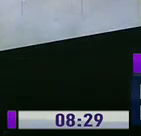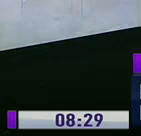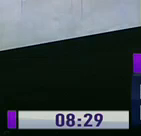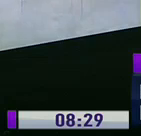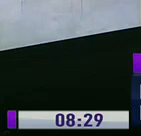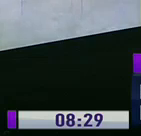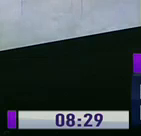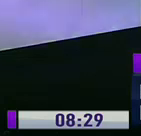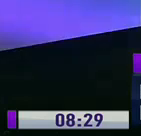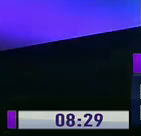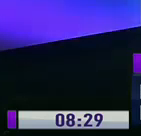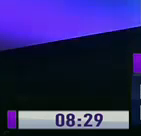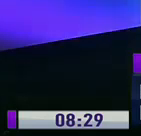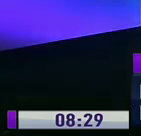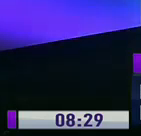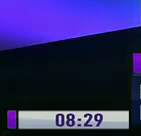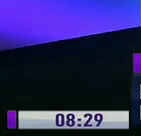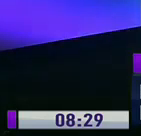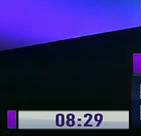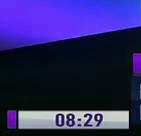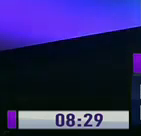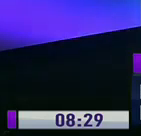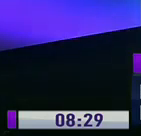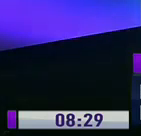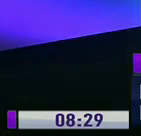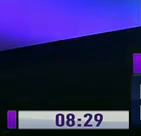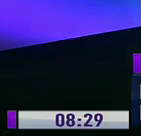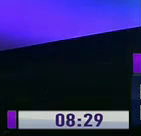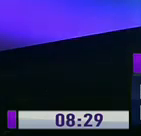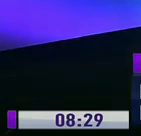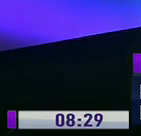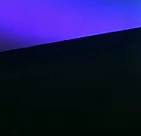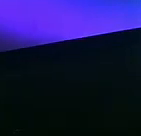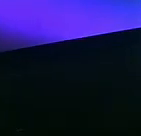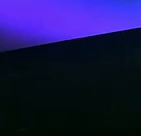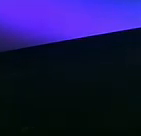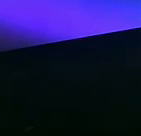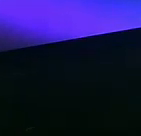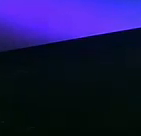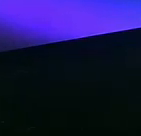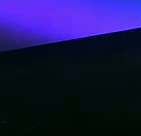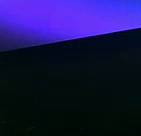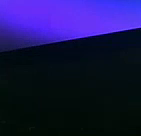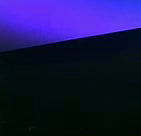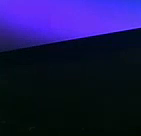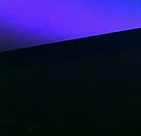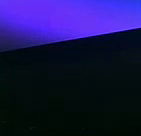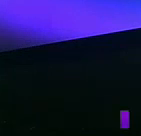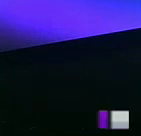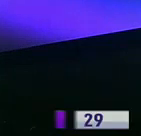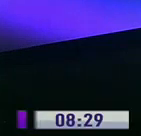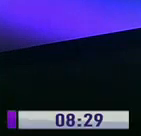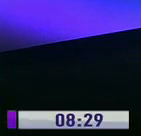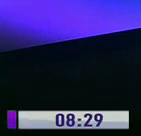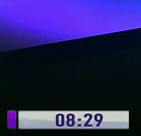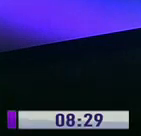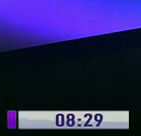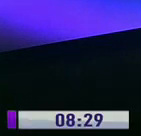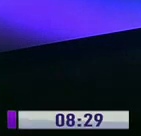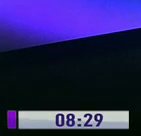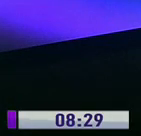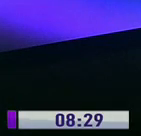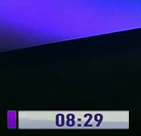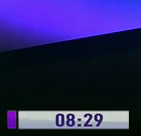ayudemos. Todos ahora somos un solo puño. Tratemos de los que más puedan echar una mano a este tipo de fundaciones que también están en